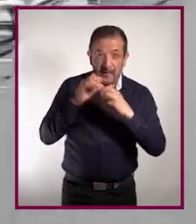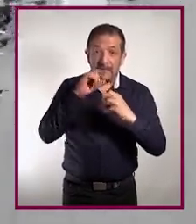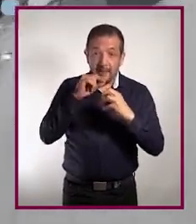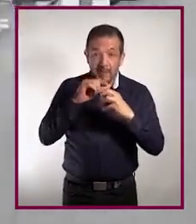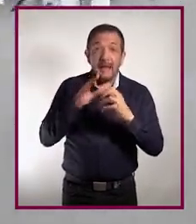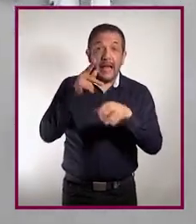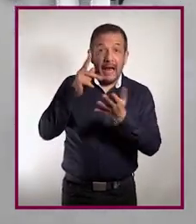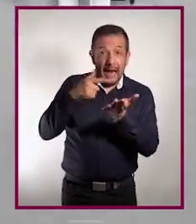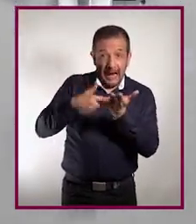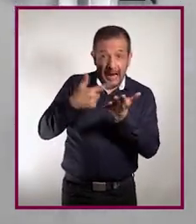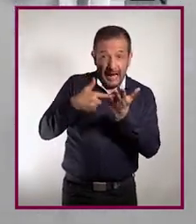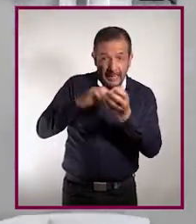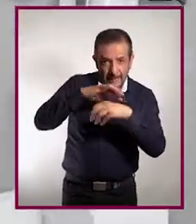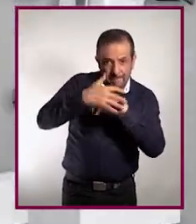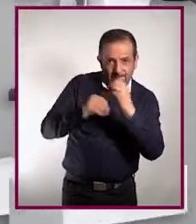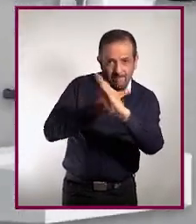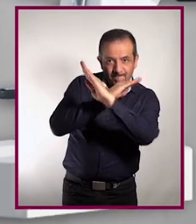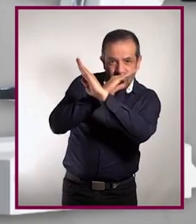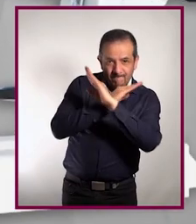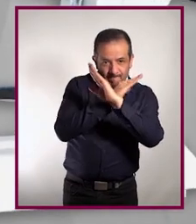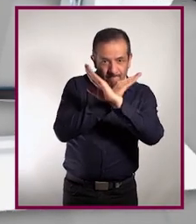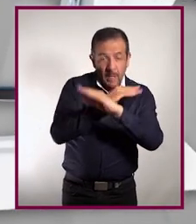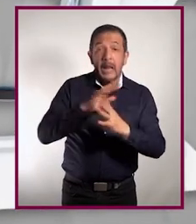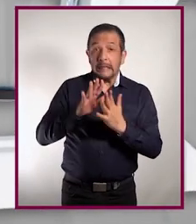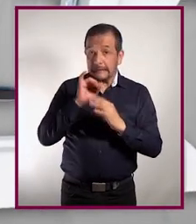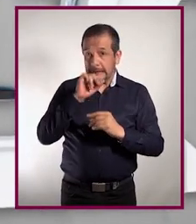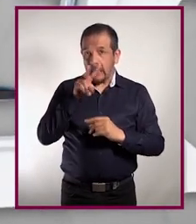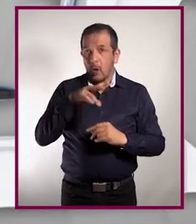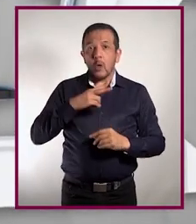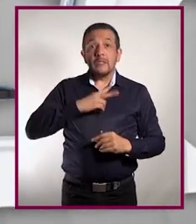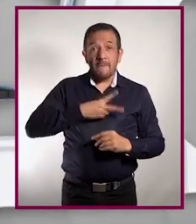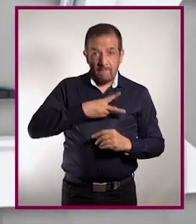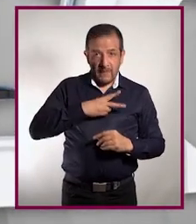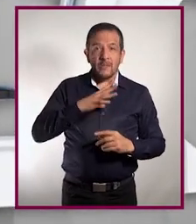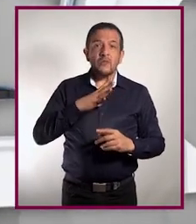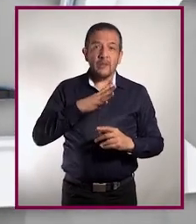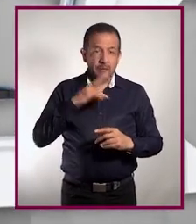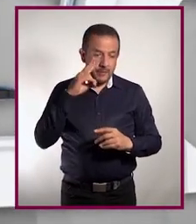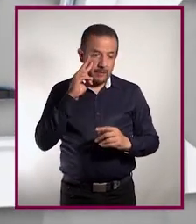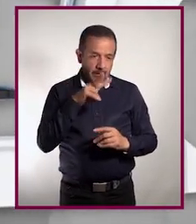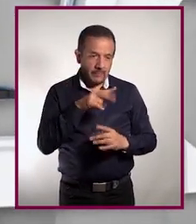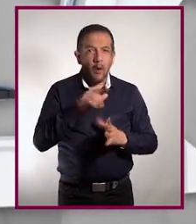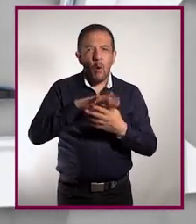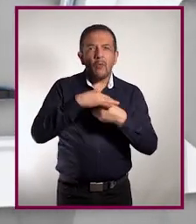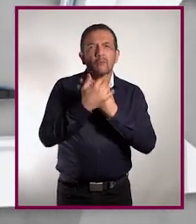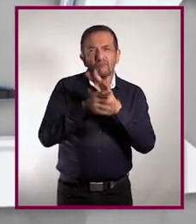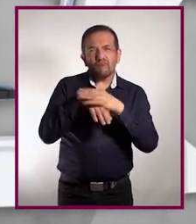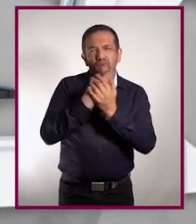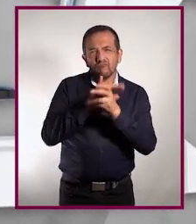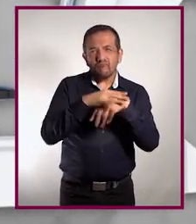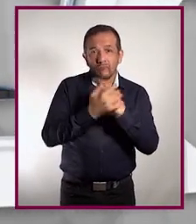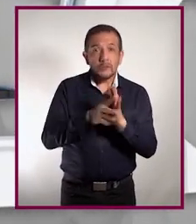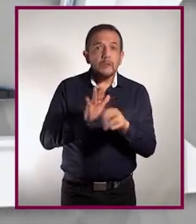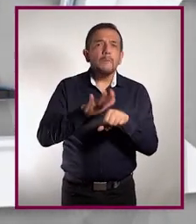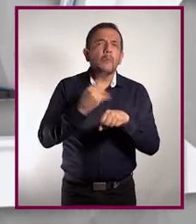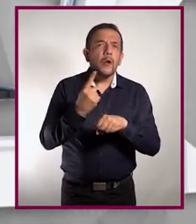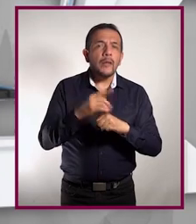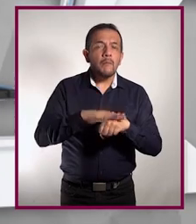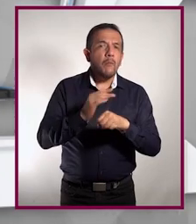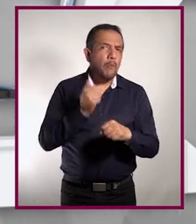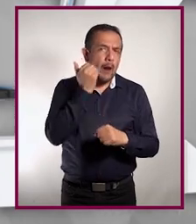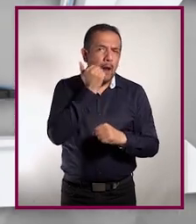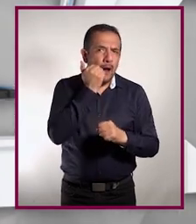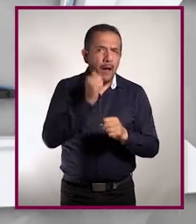cubiertos por una capa de grasa y a veces no. Los virus que sí tienen esa capa de grasa son fáciles de eliminar con el lavado de manos porque el jabón